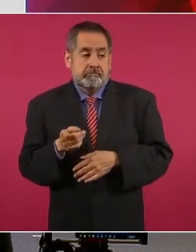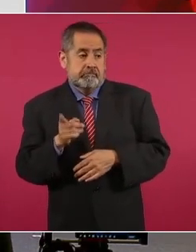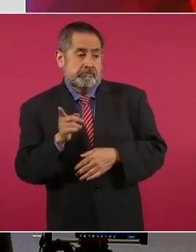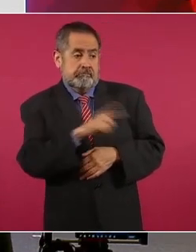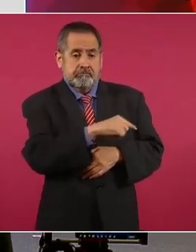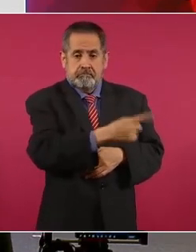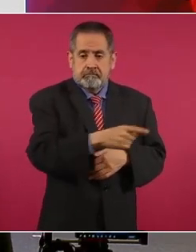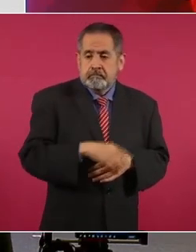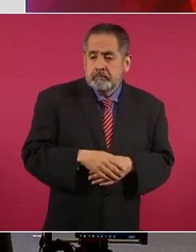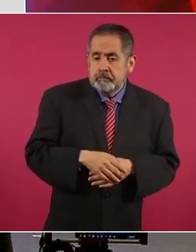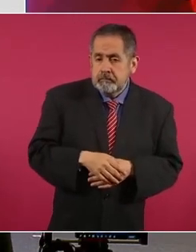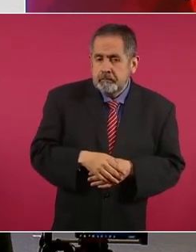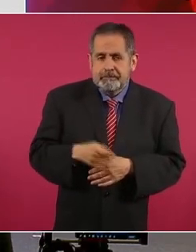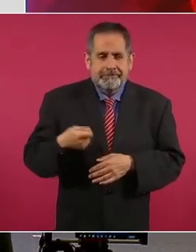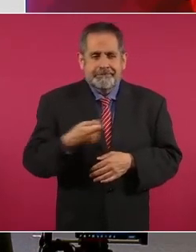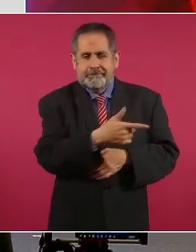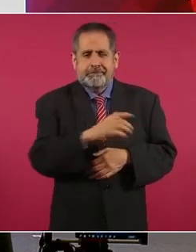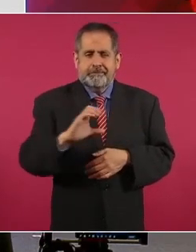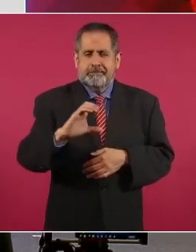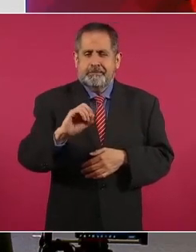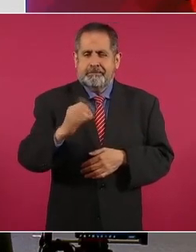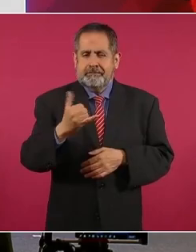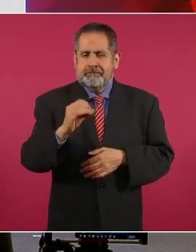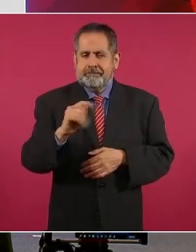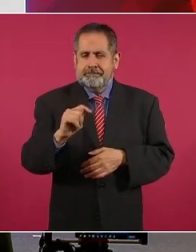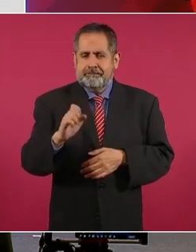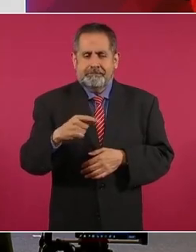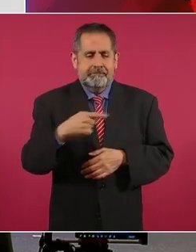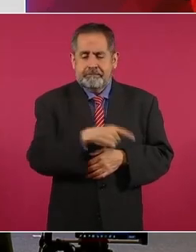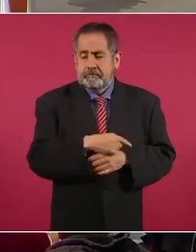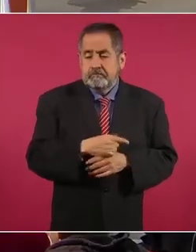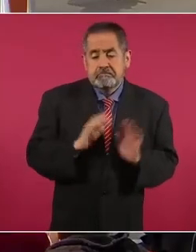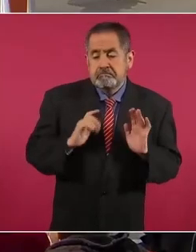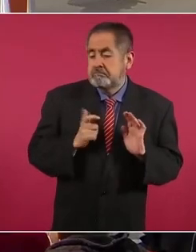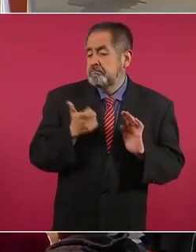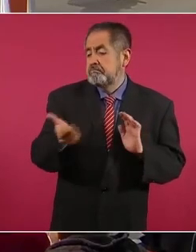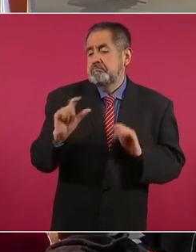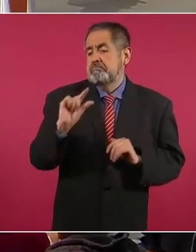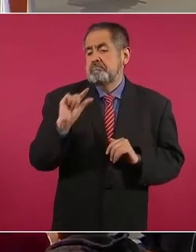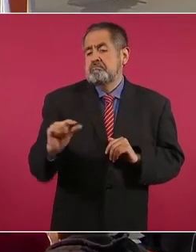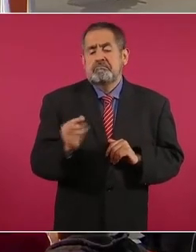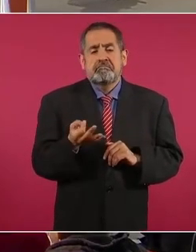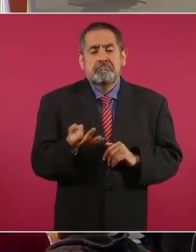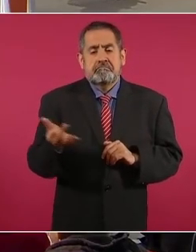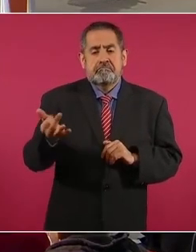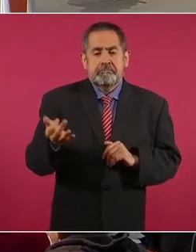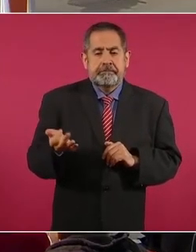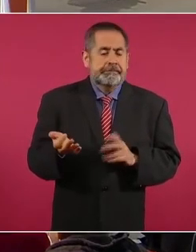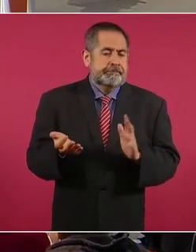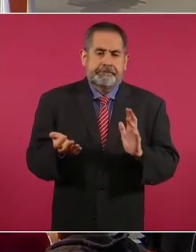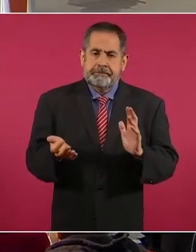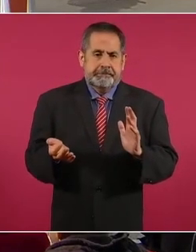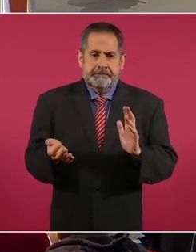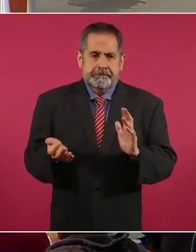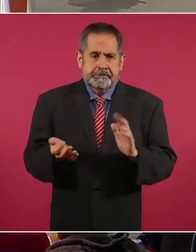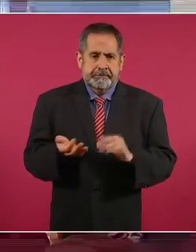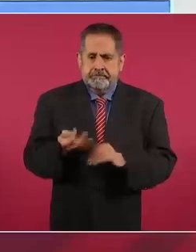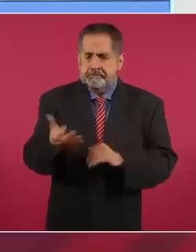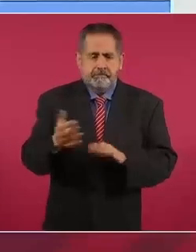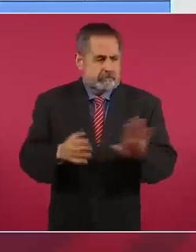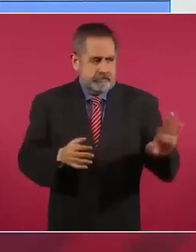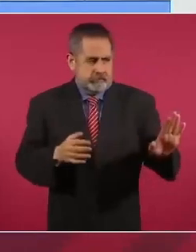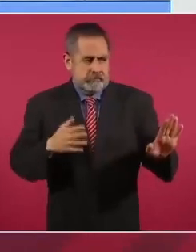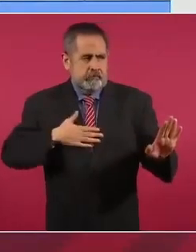mejor conocidos como coyotes, les pagan mucho menos.